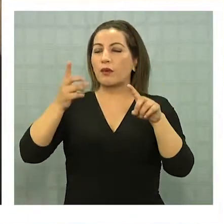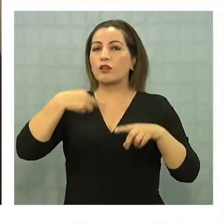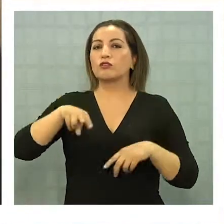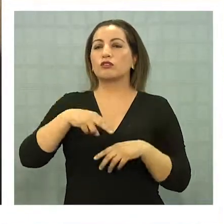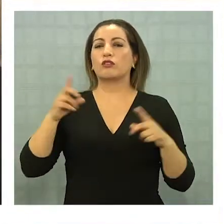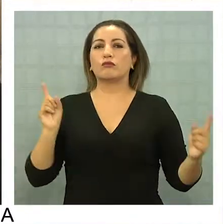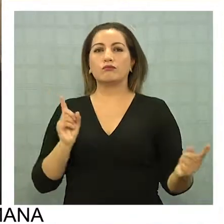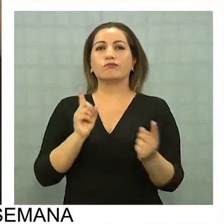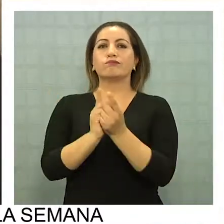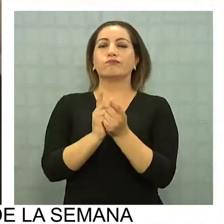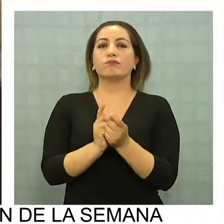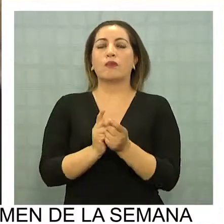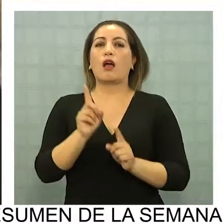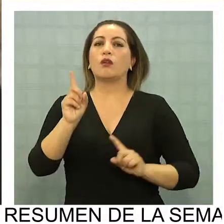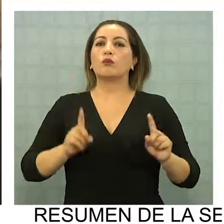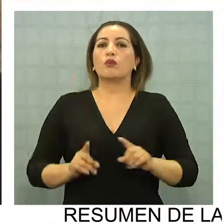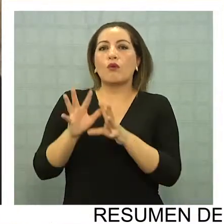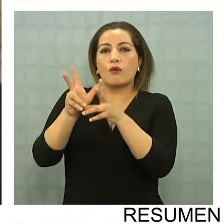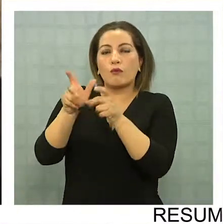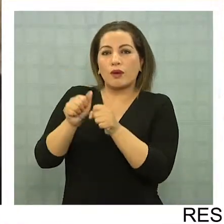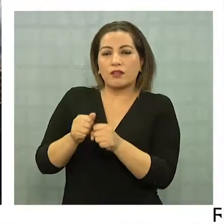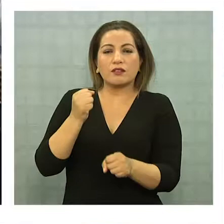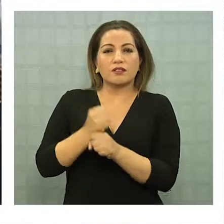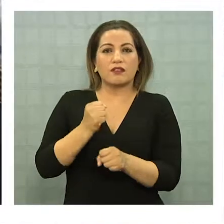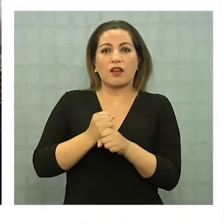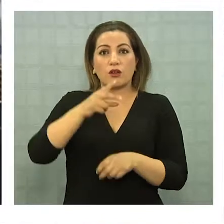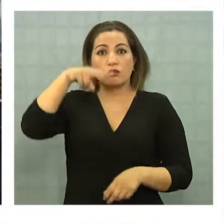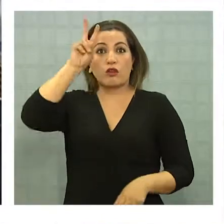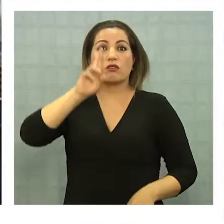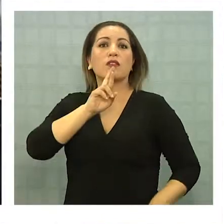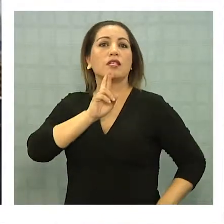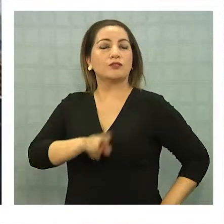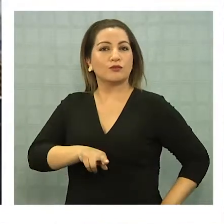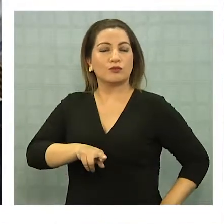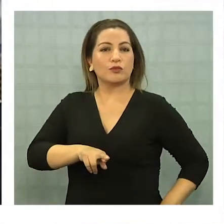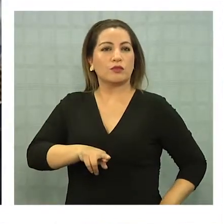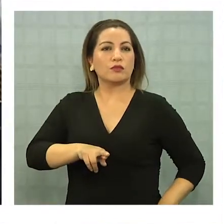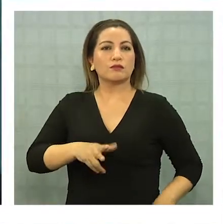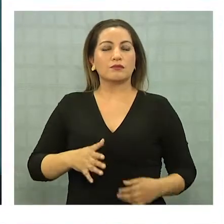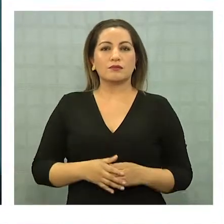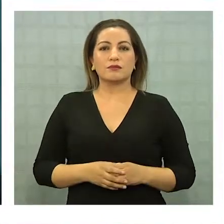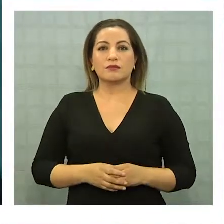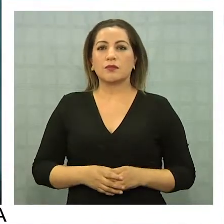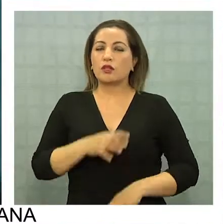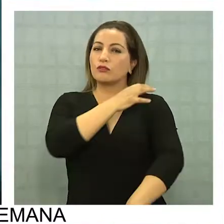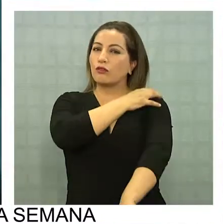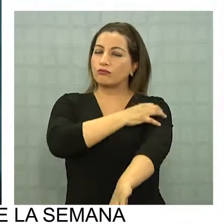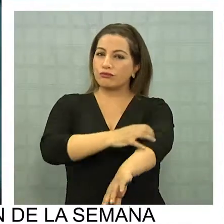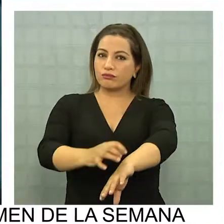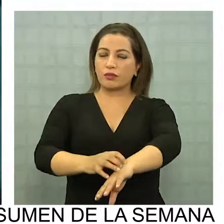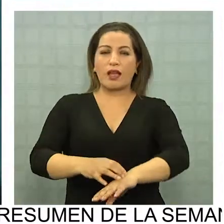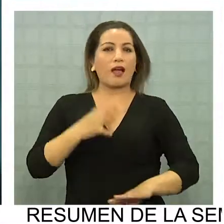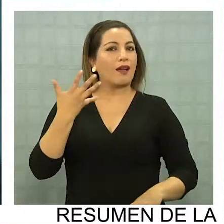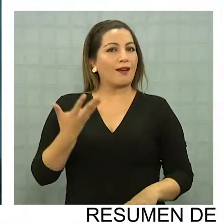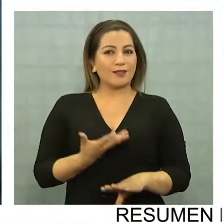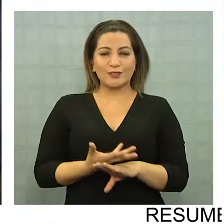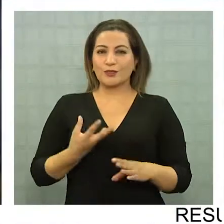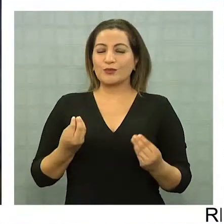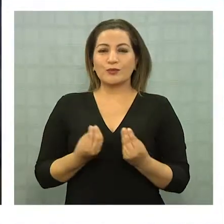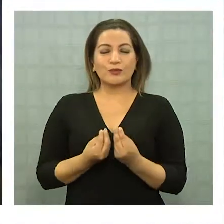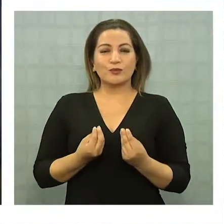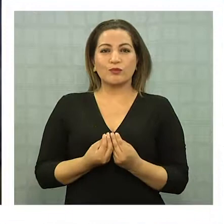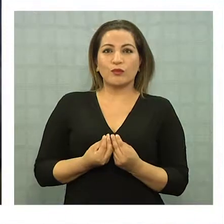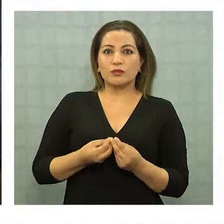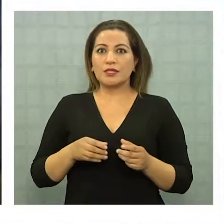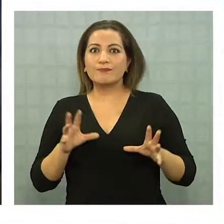serie de temas que nos reúnen, desde los colegas que están en el extremo norte a los que estamos en el extremo sur, pasando por todo el país. En realidad tenemos